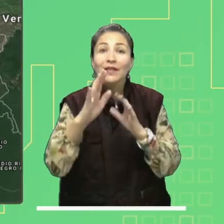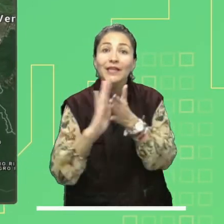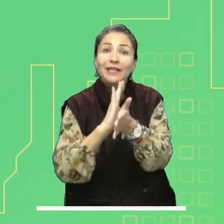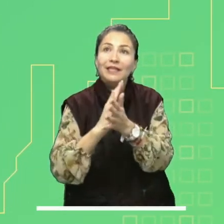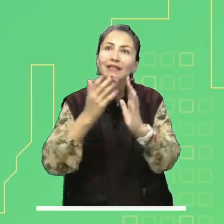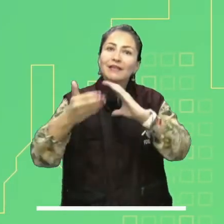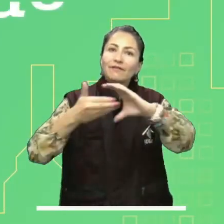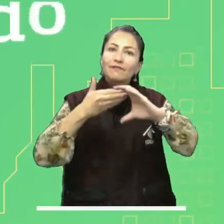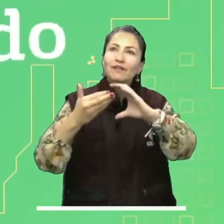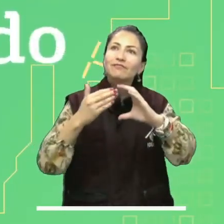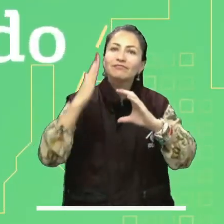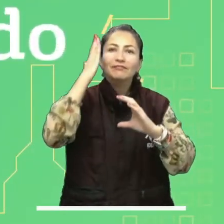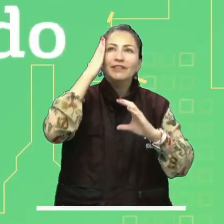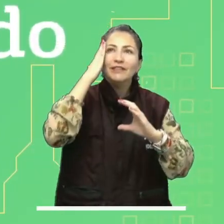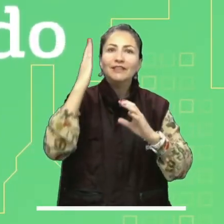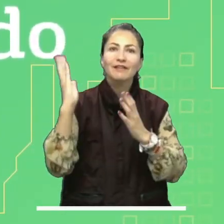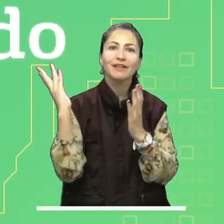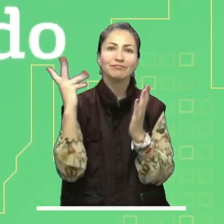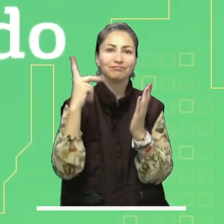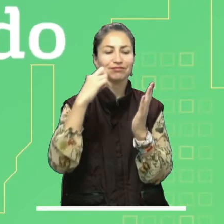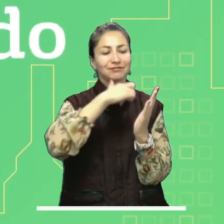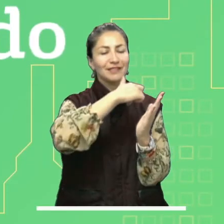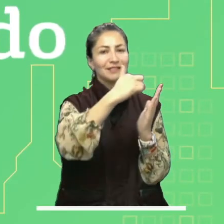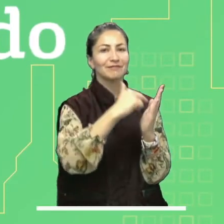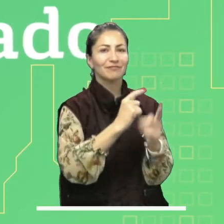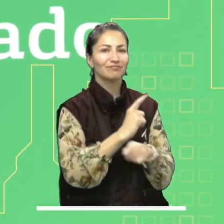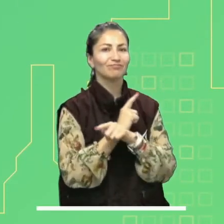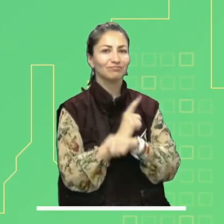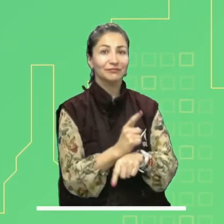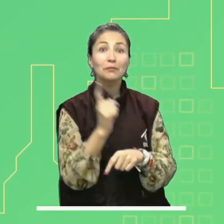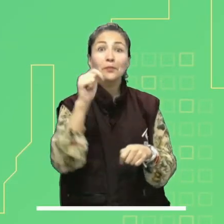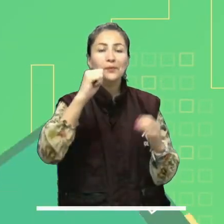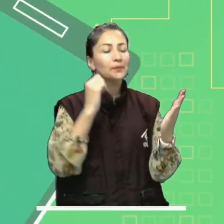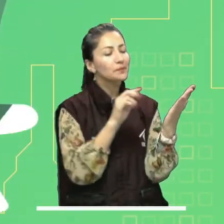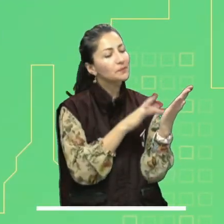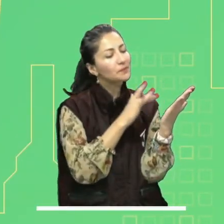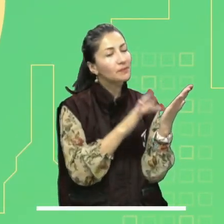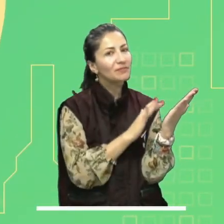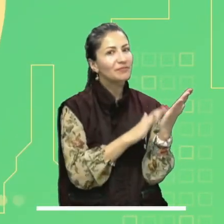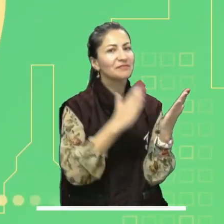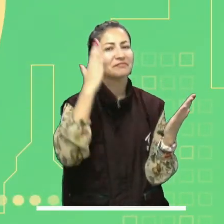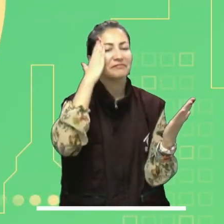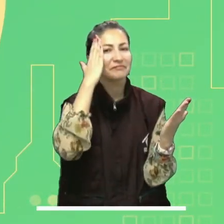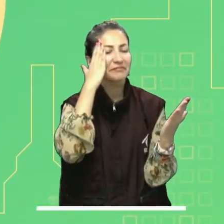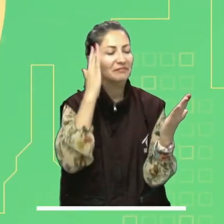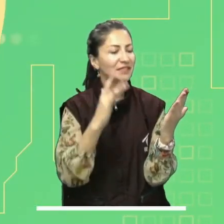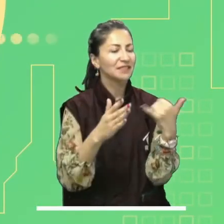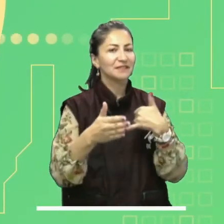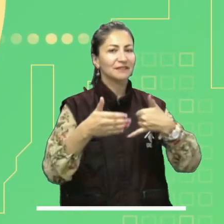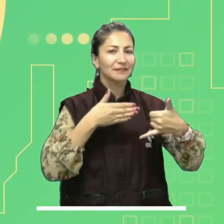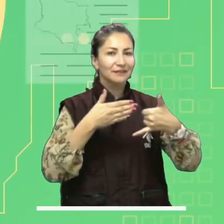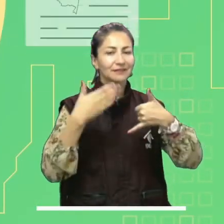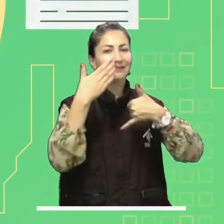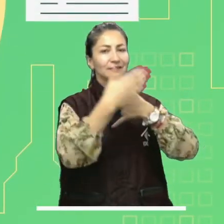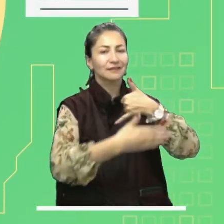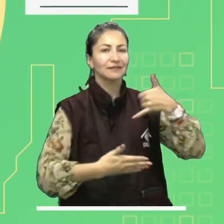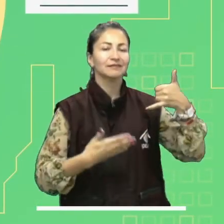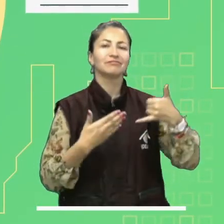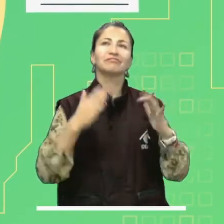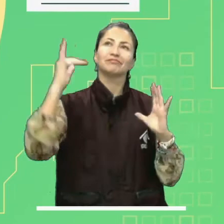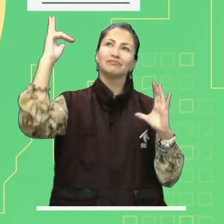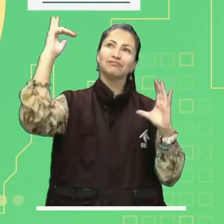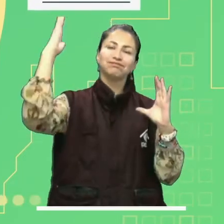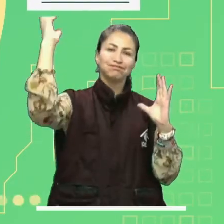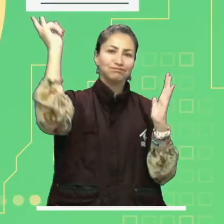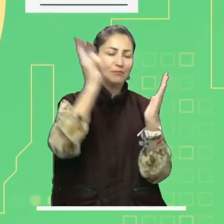Pacífica. Manténgase bien informado y en tiempo real a través de nuestra aplicación Mi Pronóstico. Consulte los pronósticos